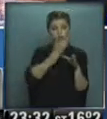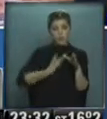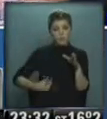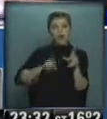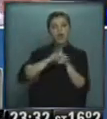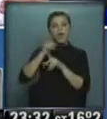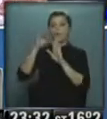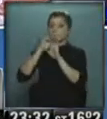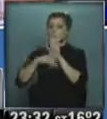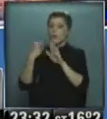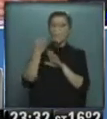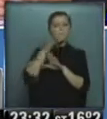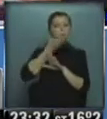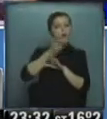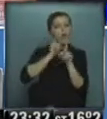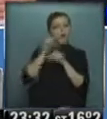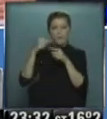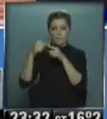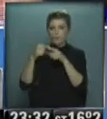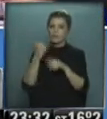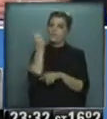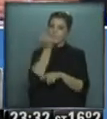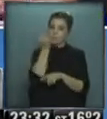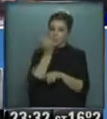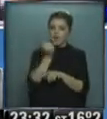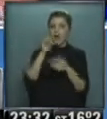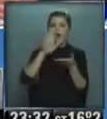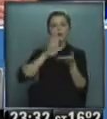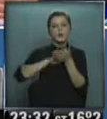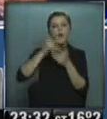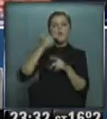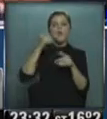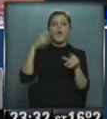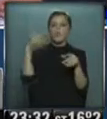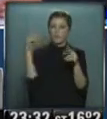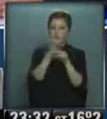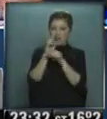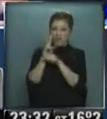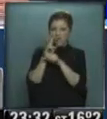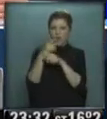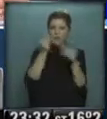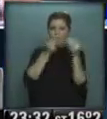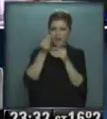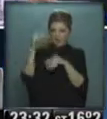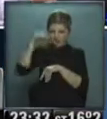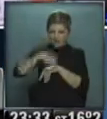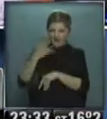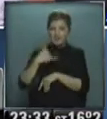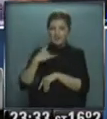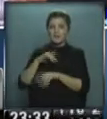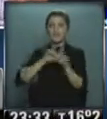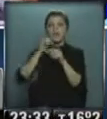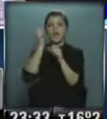algunas medidas se explicaron algunas políticas la defensa del mercado interno, la defensa del poder adquisitivo y del empleo dentro